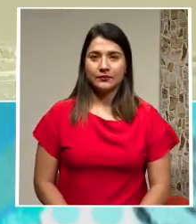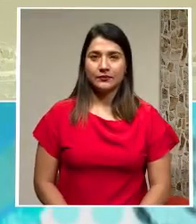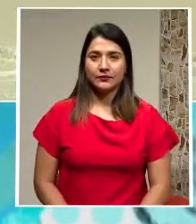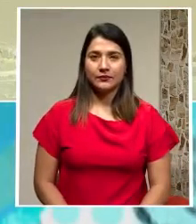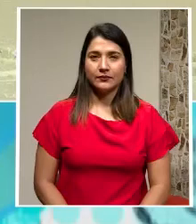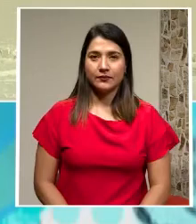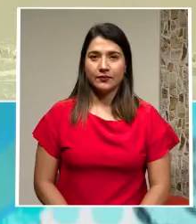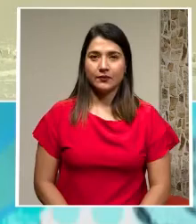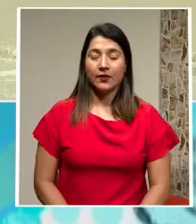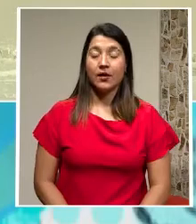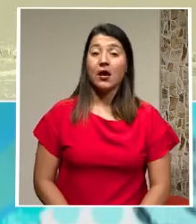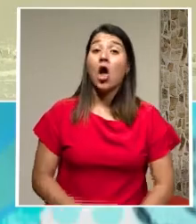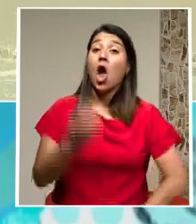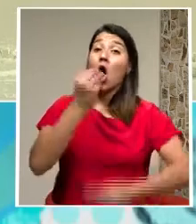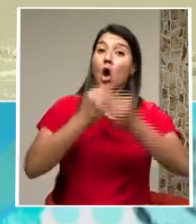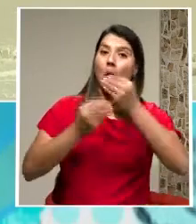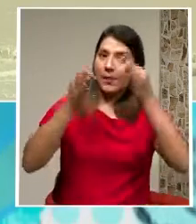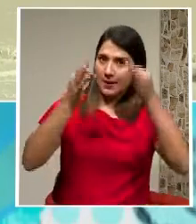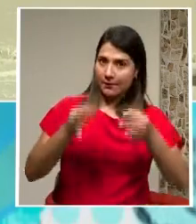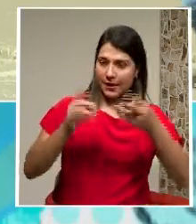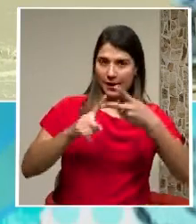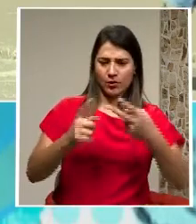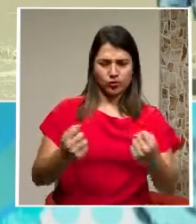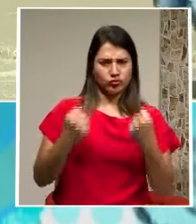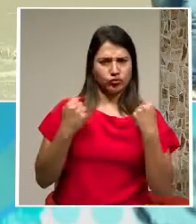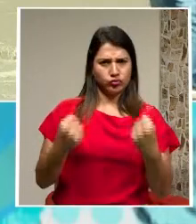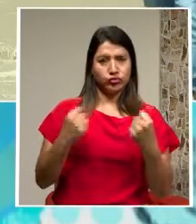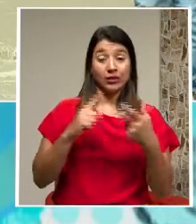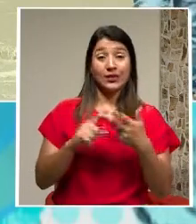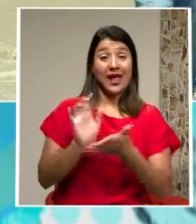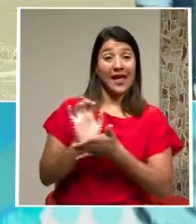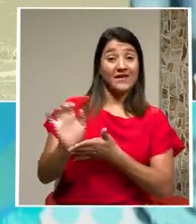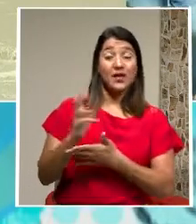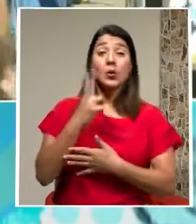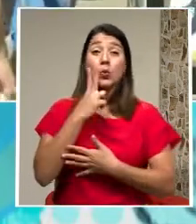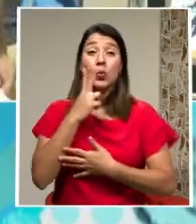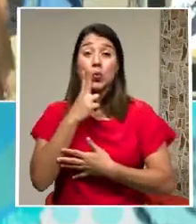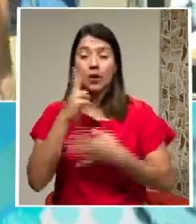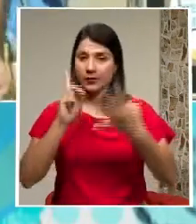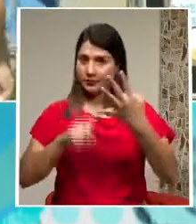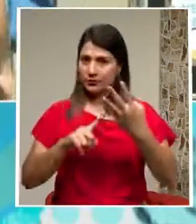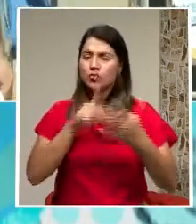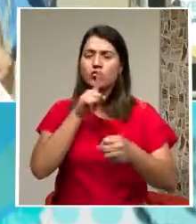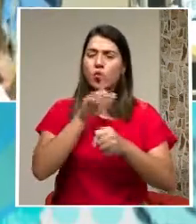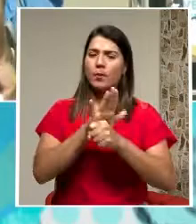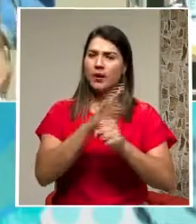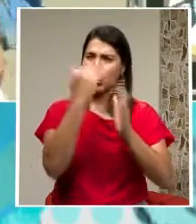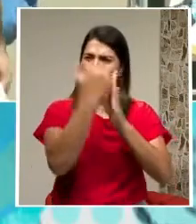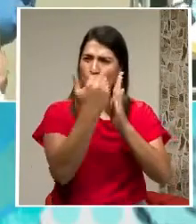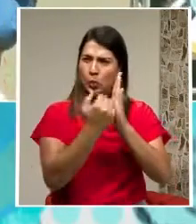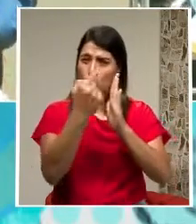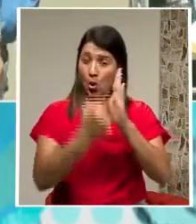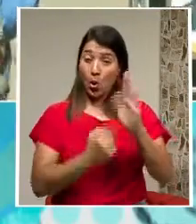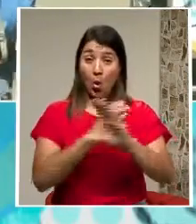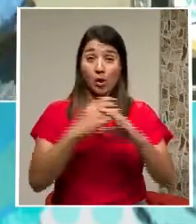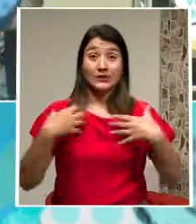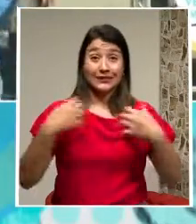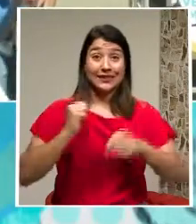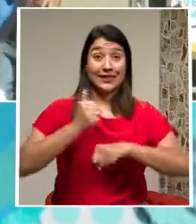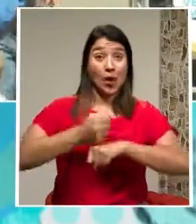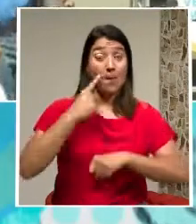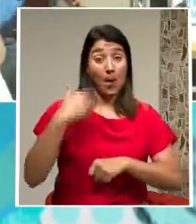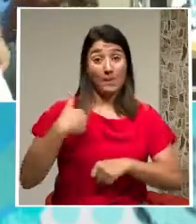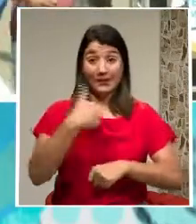Una buena alimentación Hacer ejercicio Evitar el tabaquismo Y también seguir el protocolo establecido Por el Ministerio de Salud